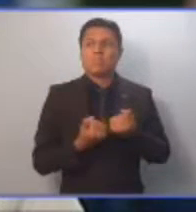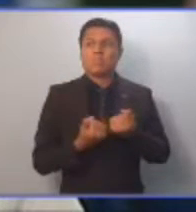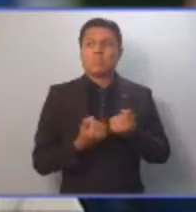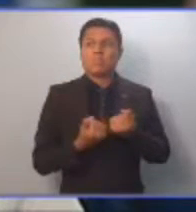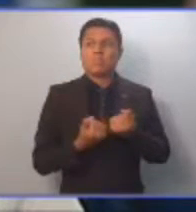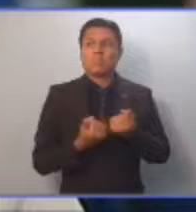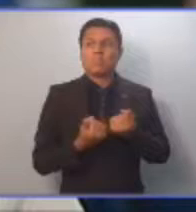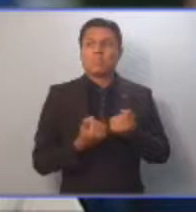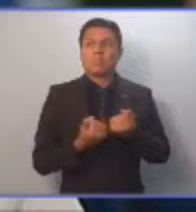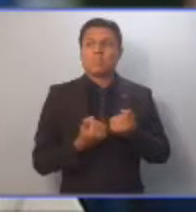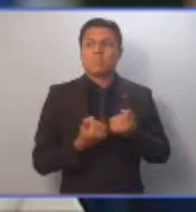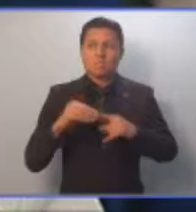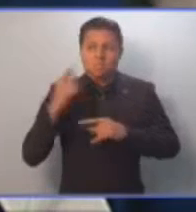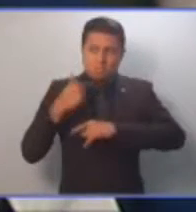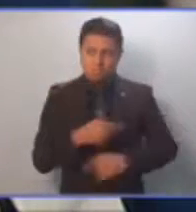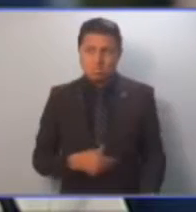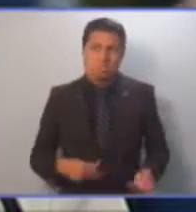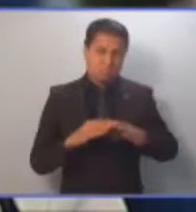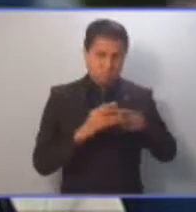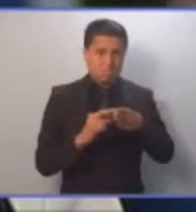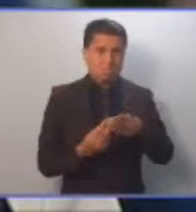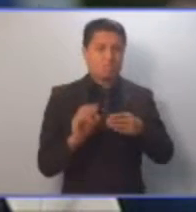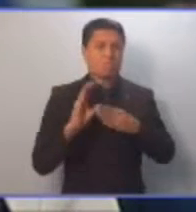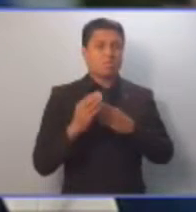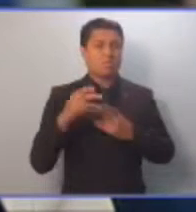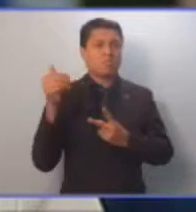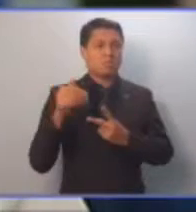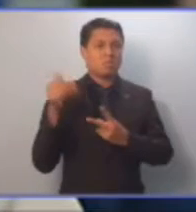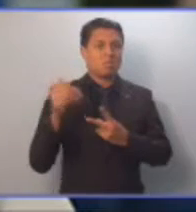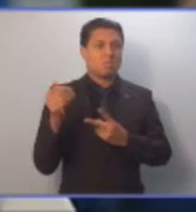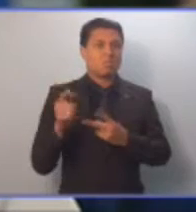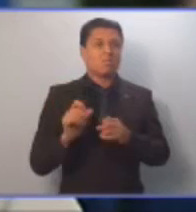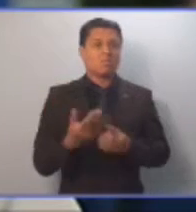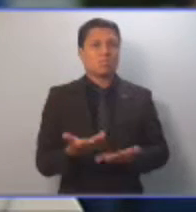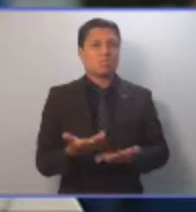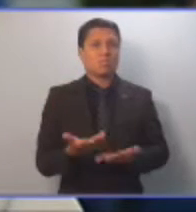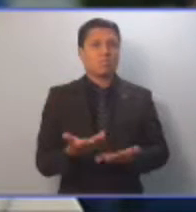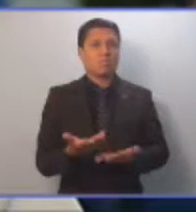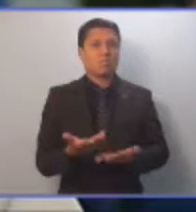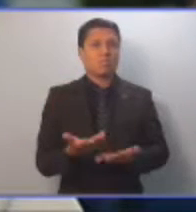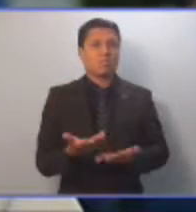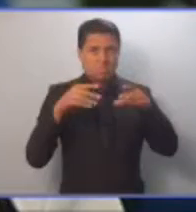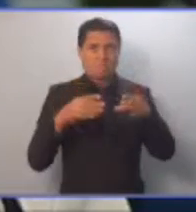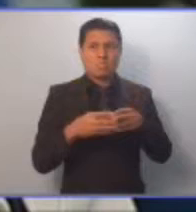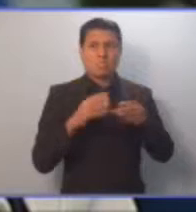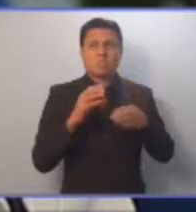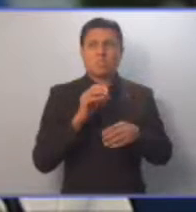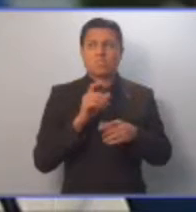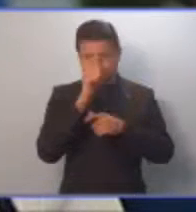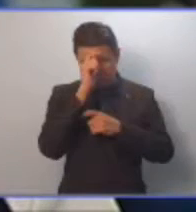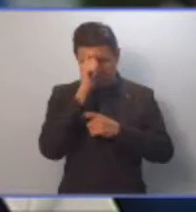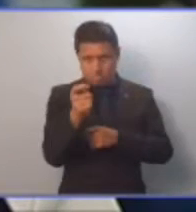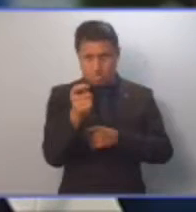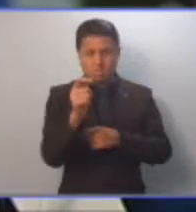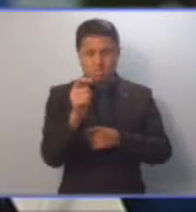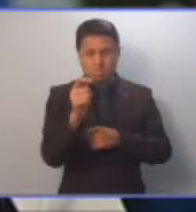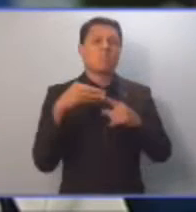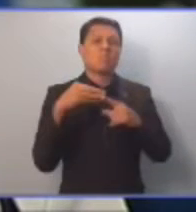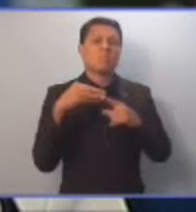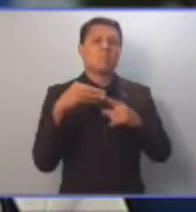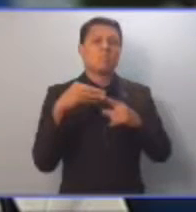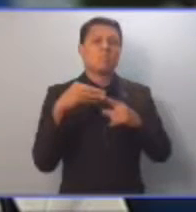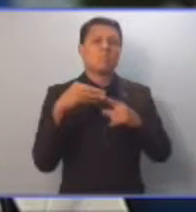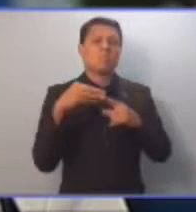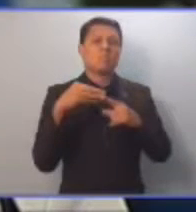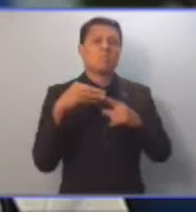especialmente al Presidente de la Comisión de Cultura y Educación por haber aprobado este reconocimiento especial para FUSATE.